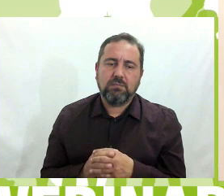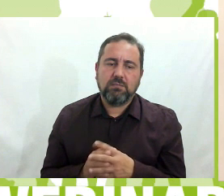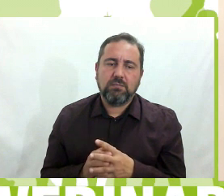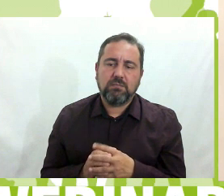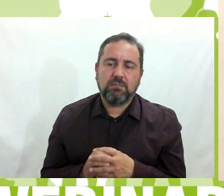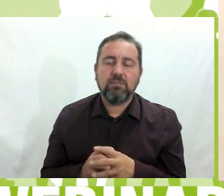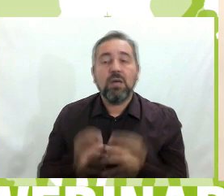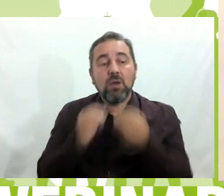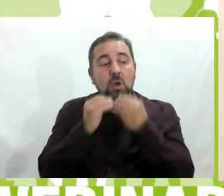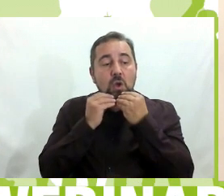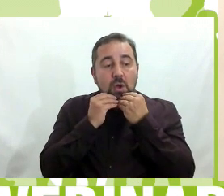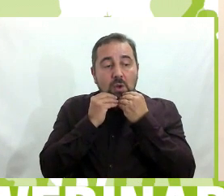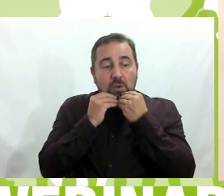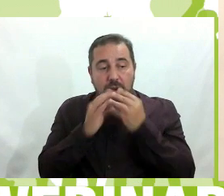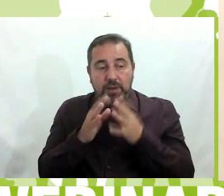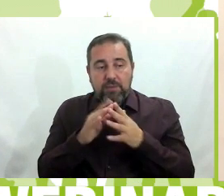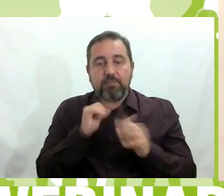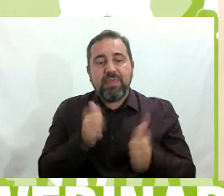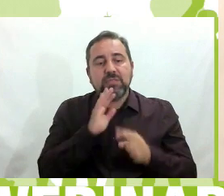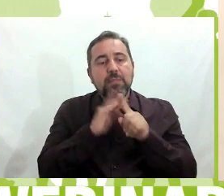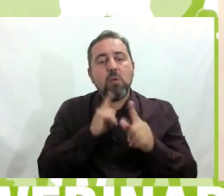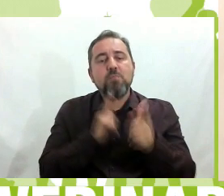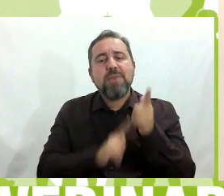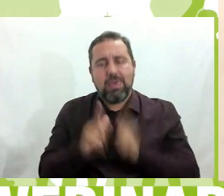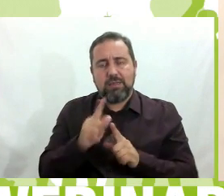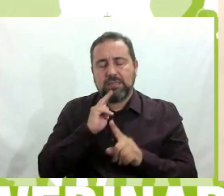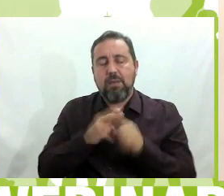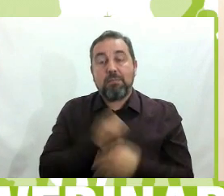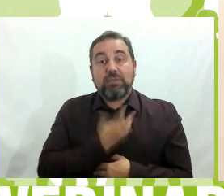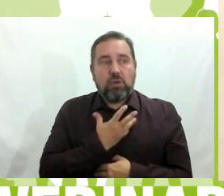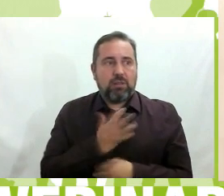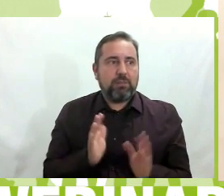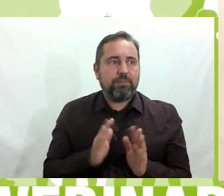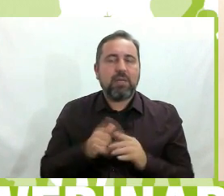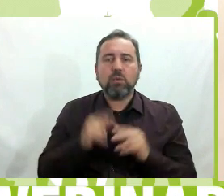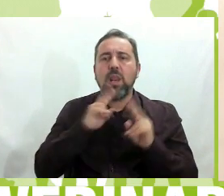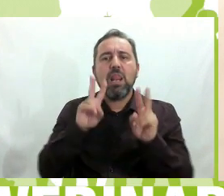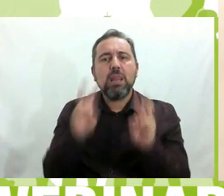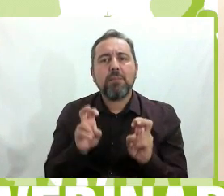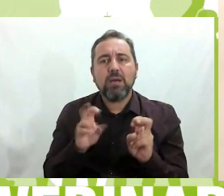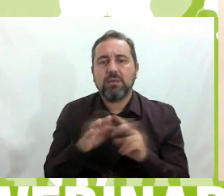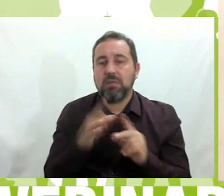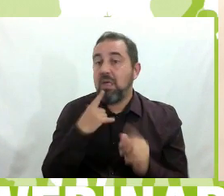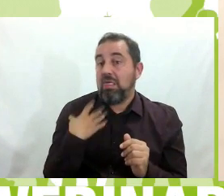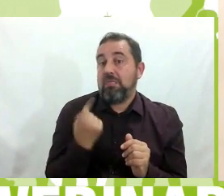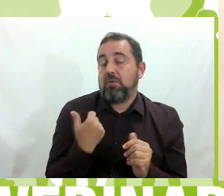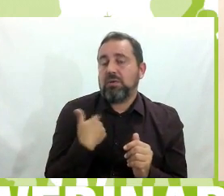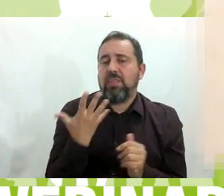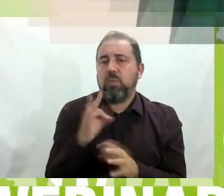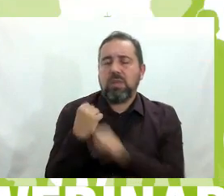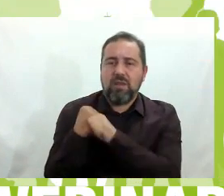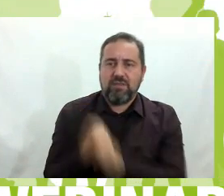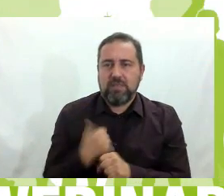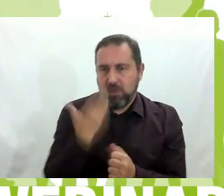Bueno, empezamos un viaje apasionante, ¿no? Tenemos un lema que hace poco celebramos el 50 aniversario del